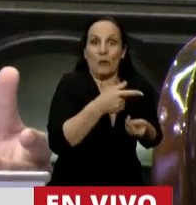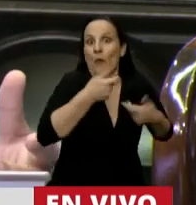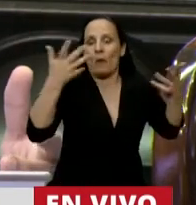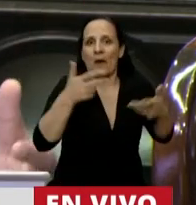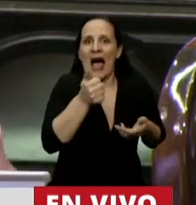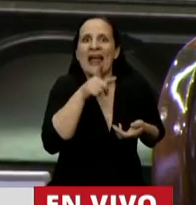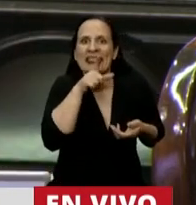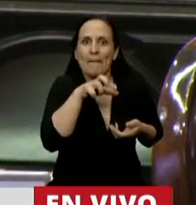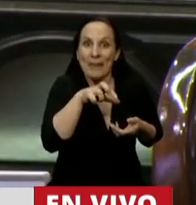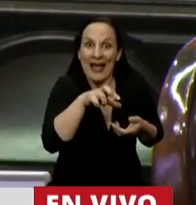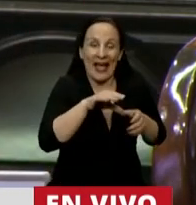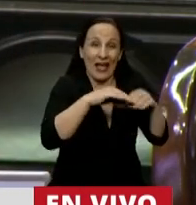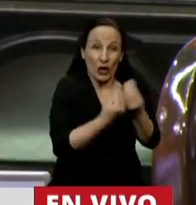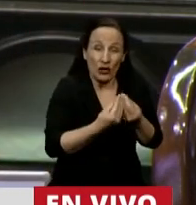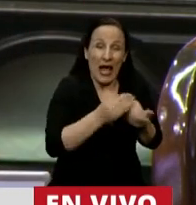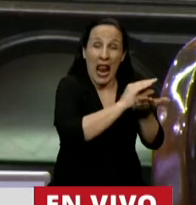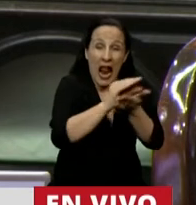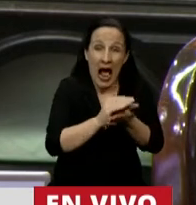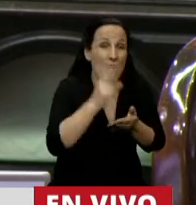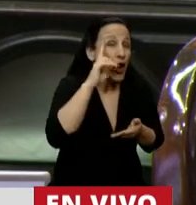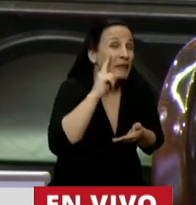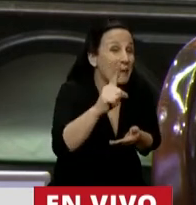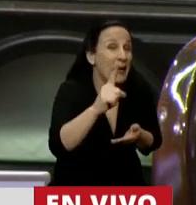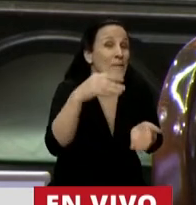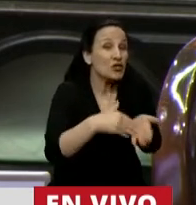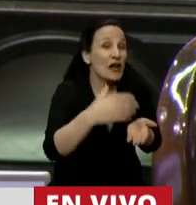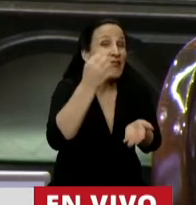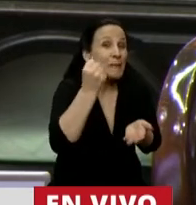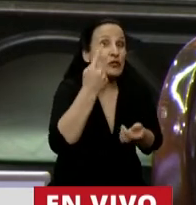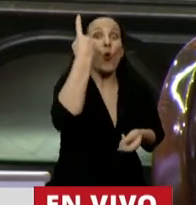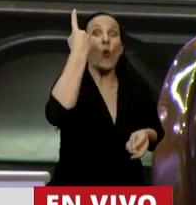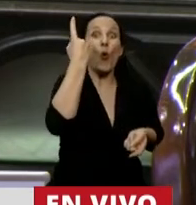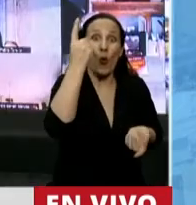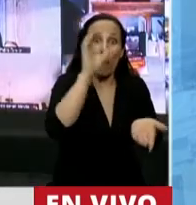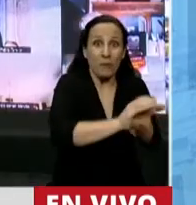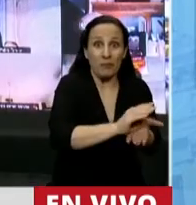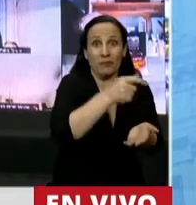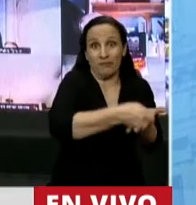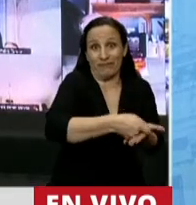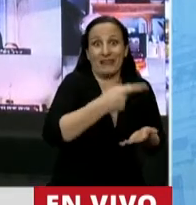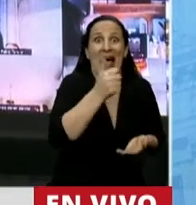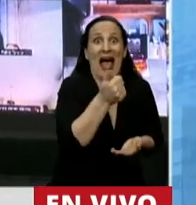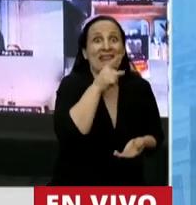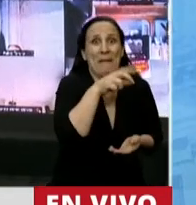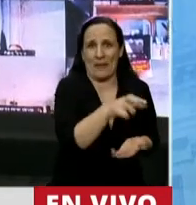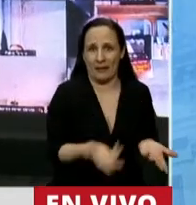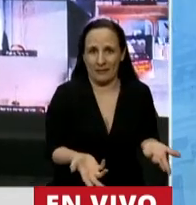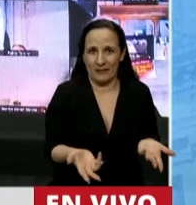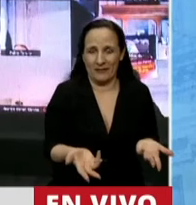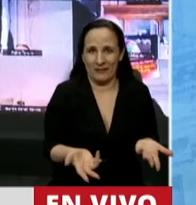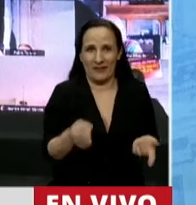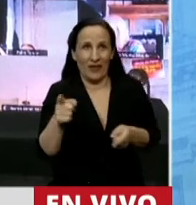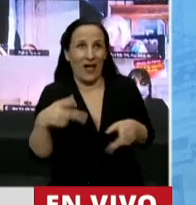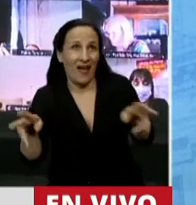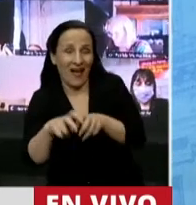importa 90 mil millones de pesos en un solo pago. O sea que estamos lejísimos. Por